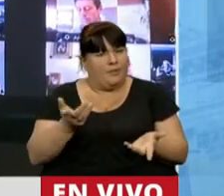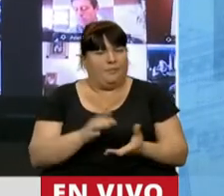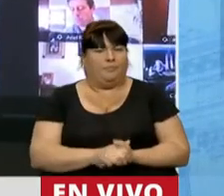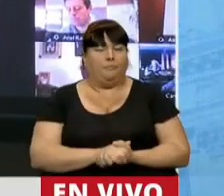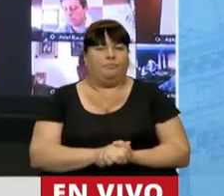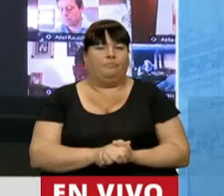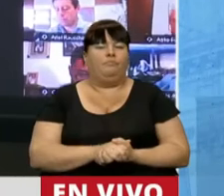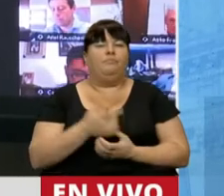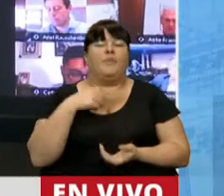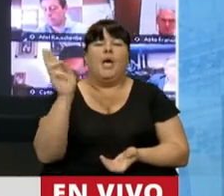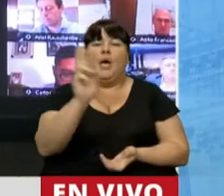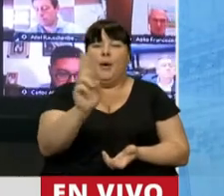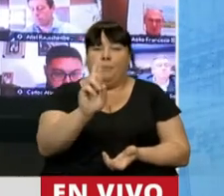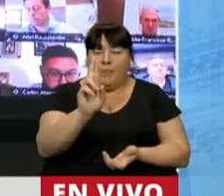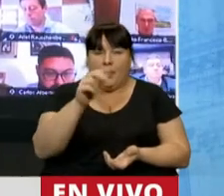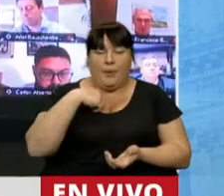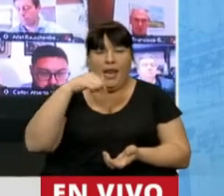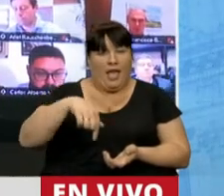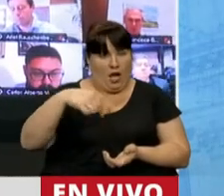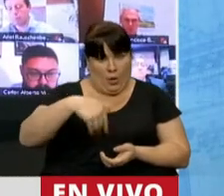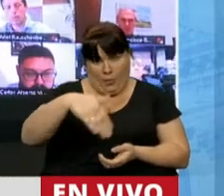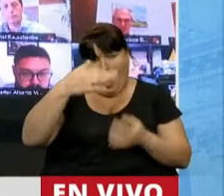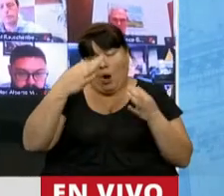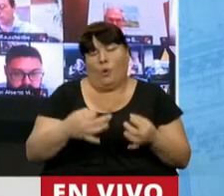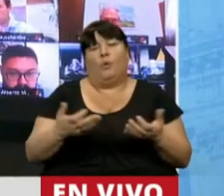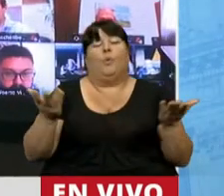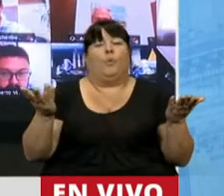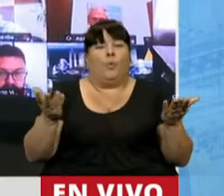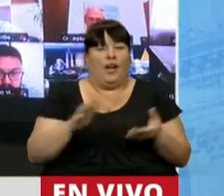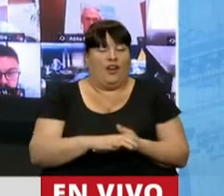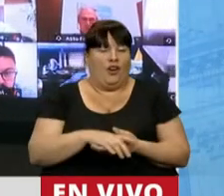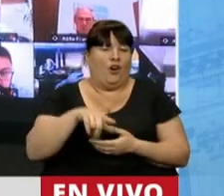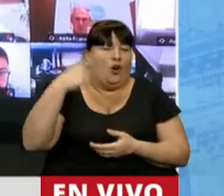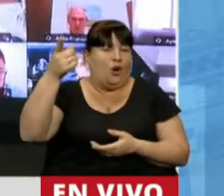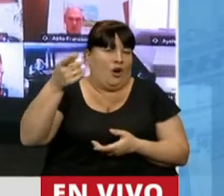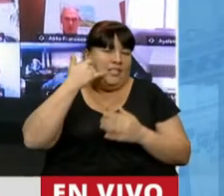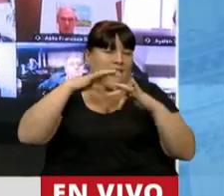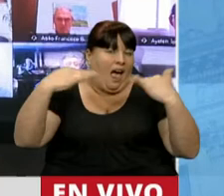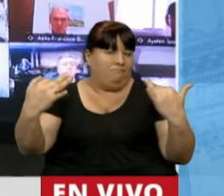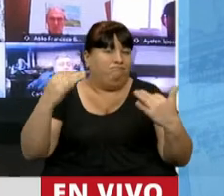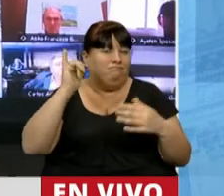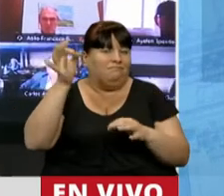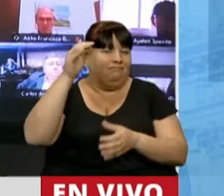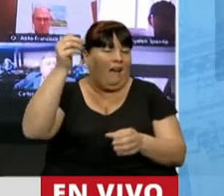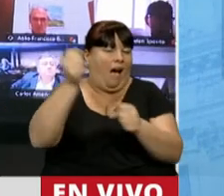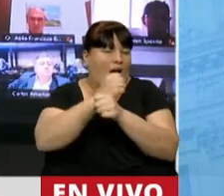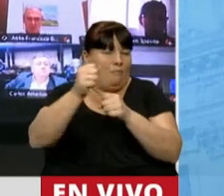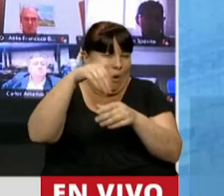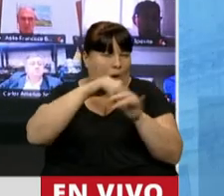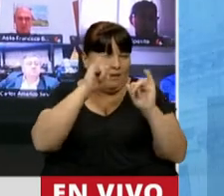La cuestión de privilegio que yo iba a hacer, pero que bueno, ya el cuerpo ha tomado parte, que además